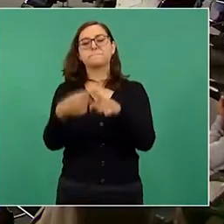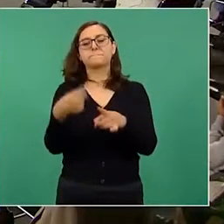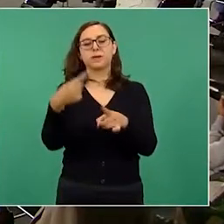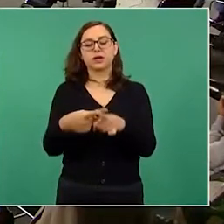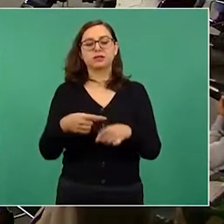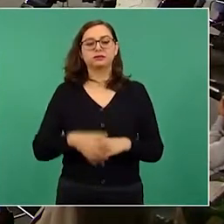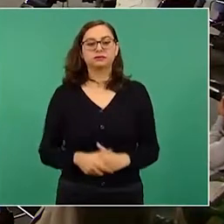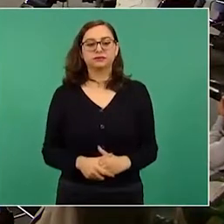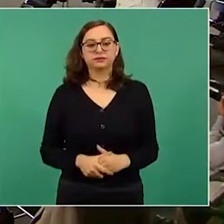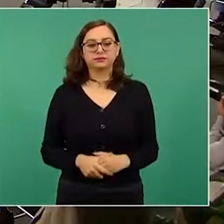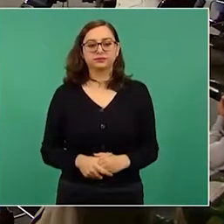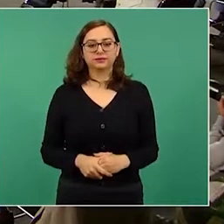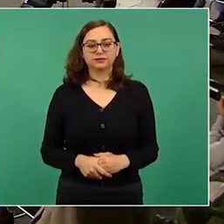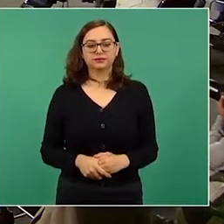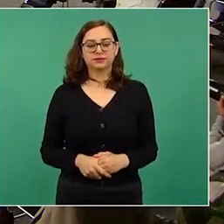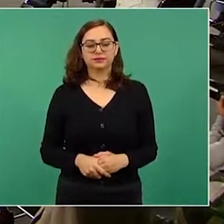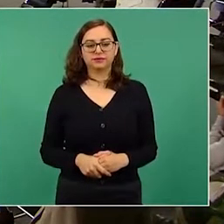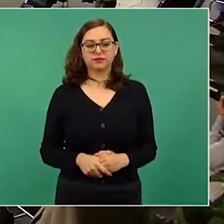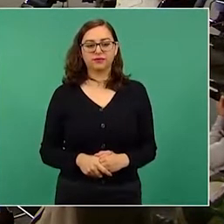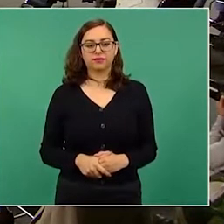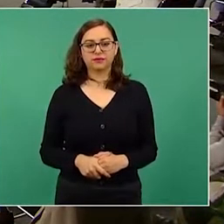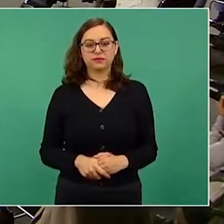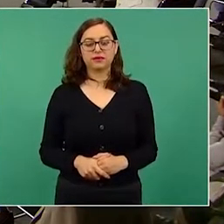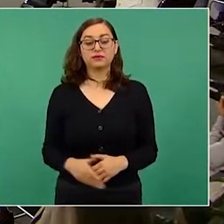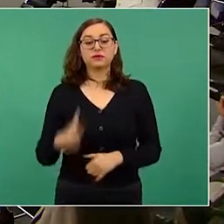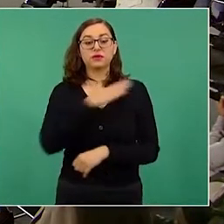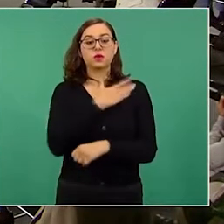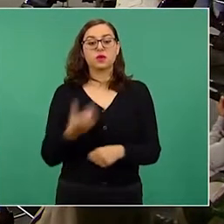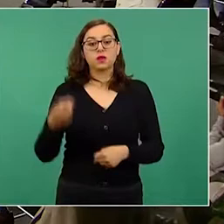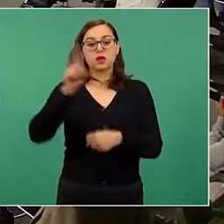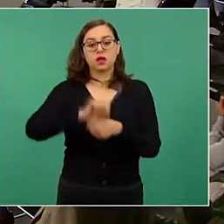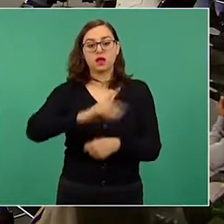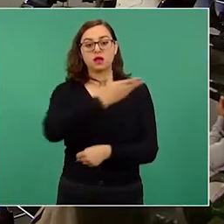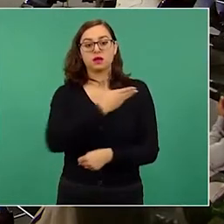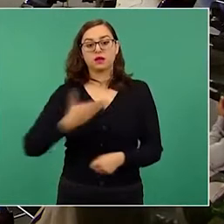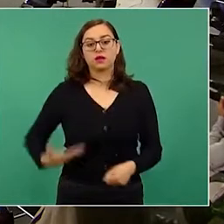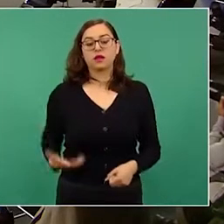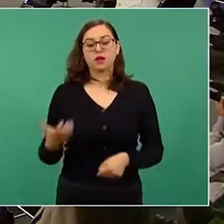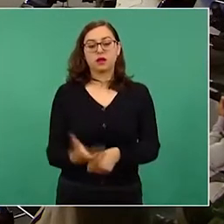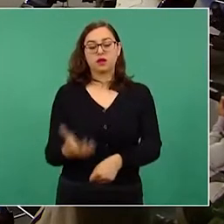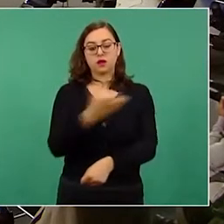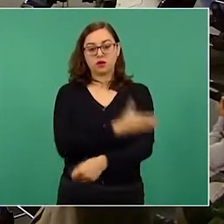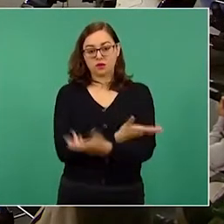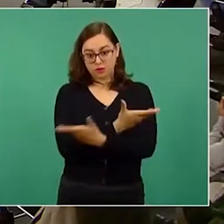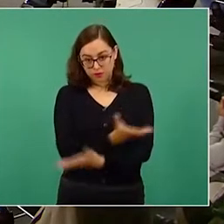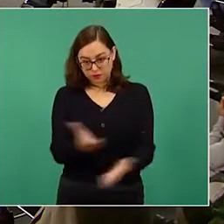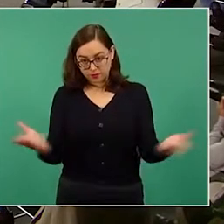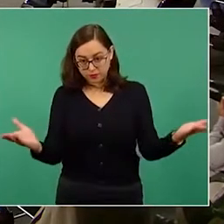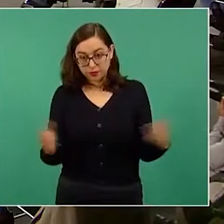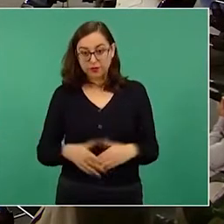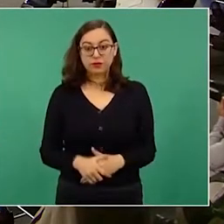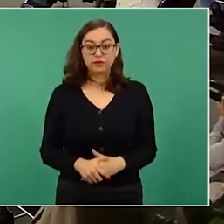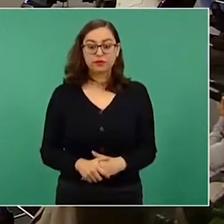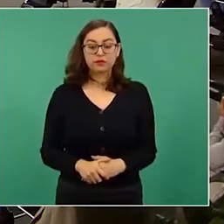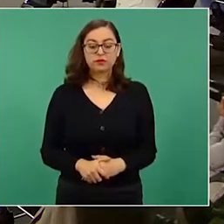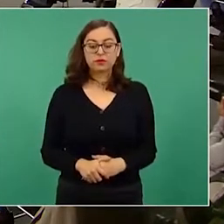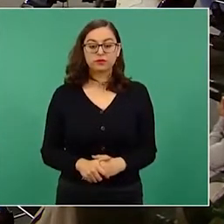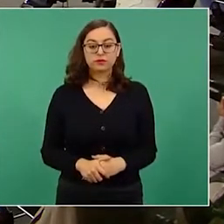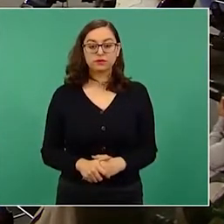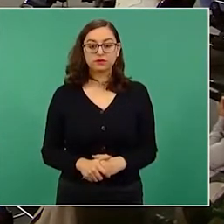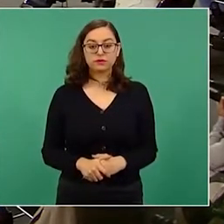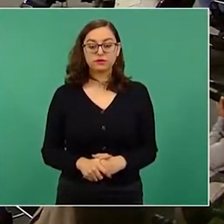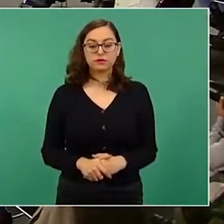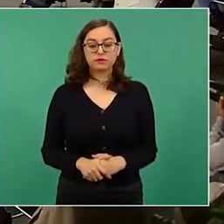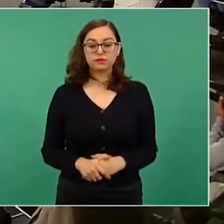¿Quiénes son? Buenos días, señor presidente, compañeros de la prensa. Mientras los medios de